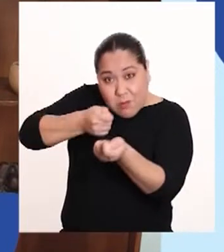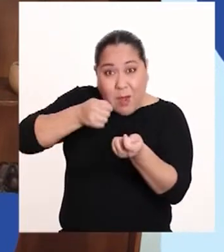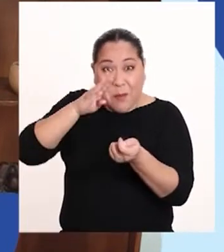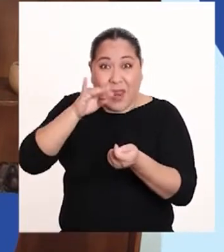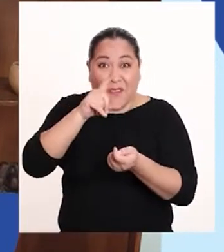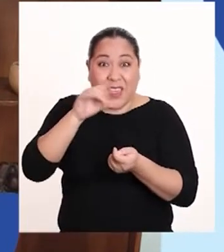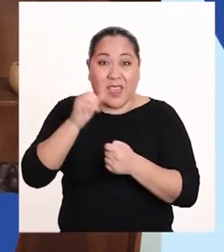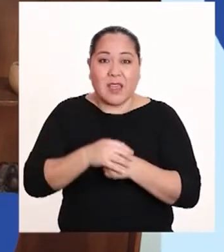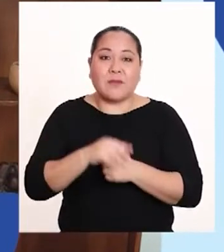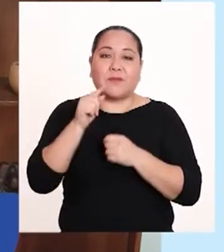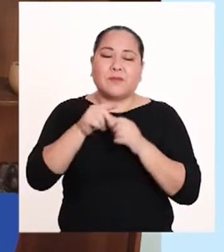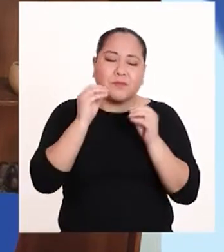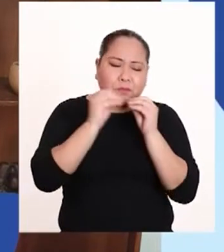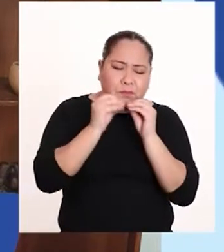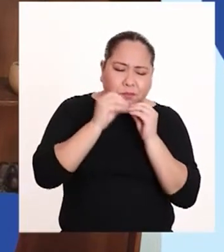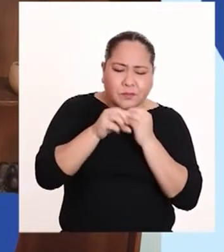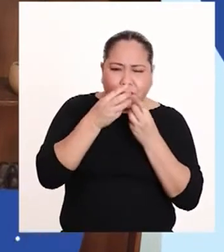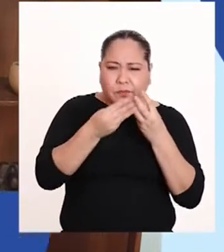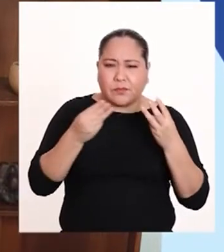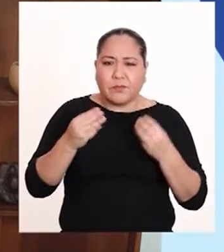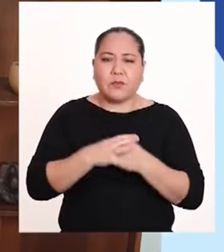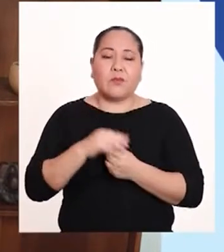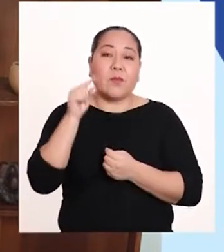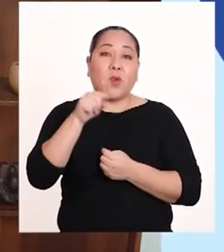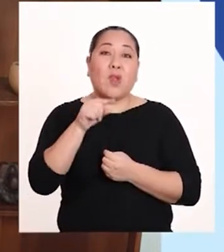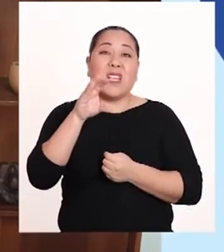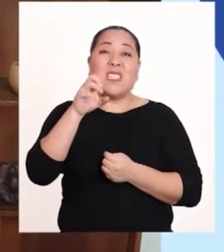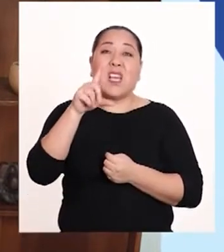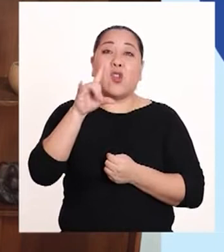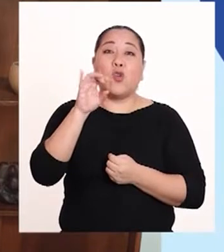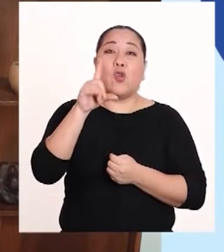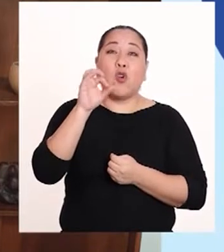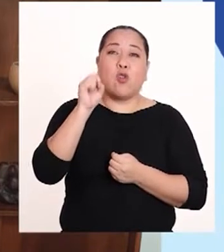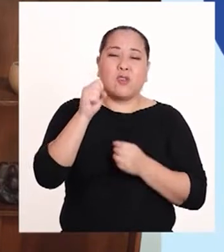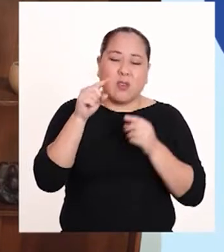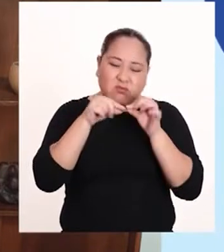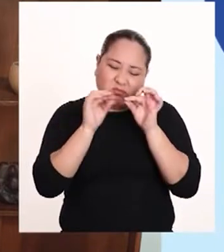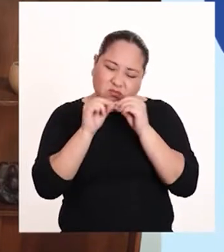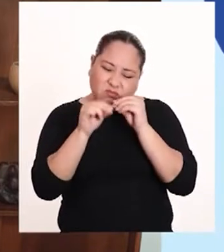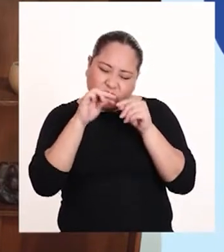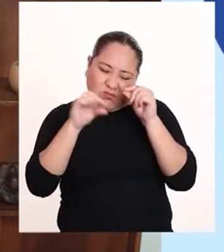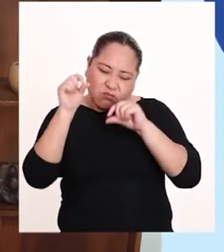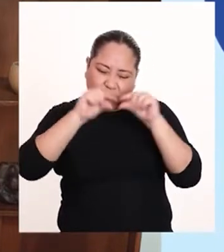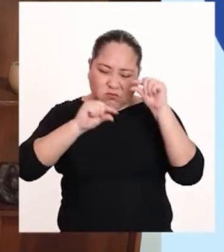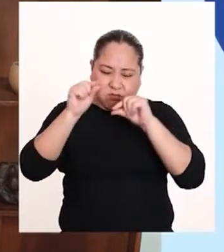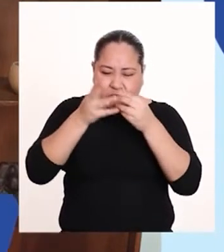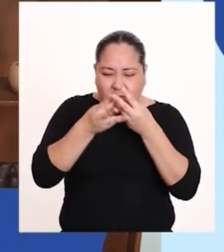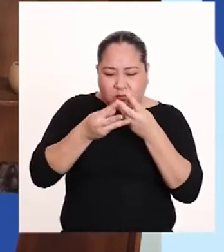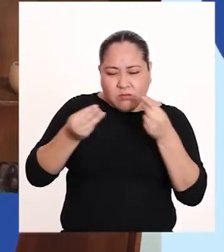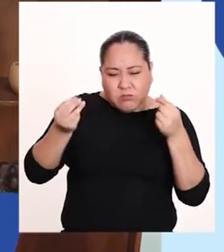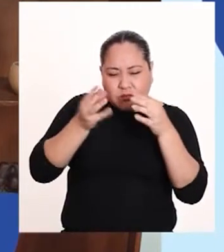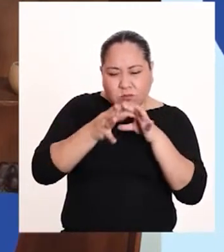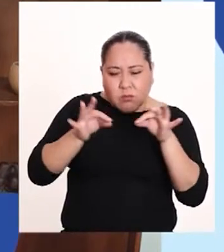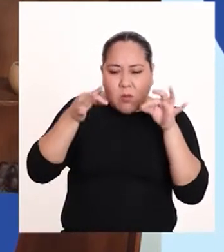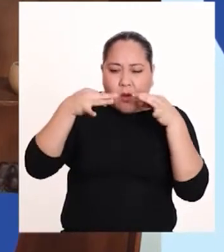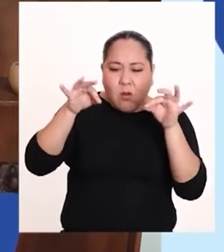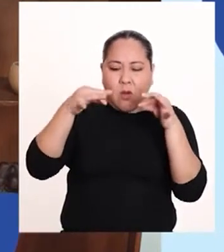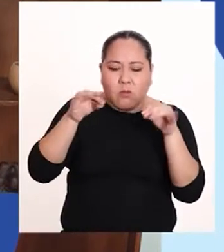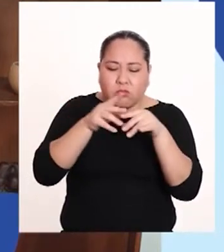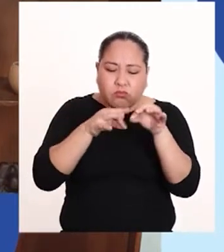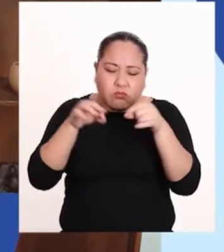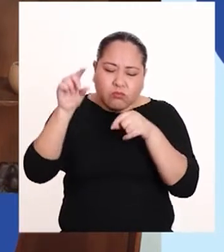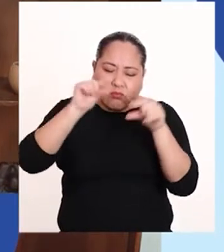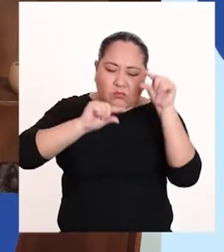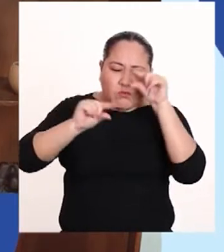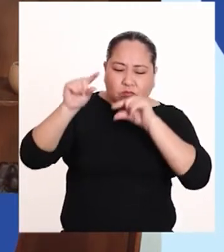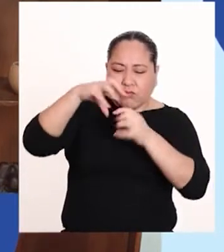con una sustancia llamada piroxilina, una celulosa parcialmente nitrada. La disolvió en una mezcla